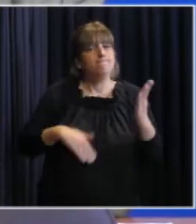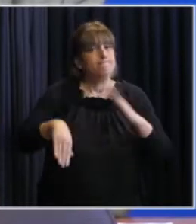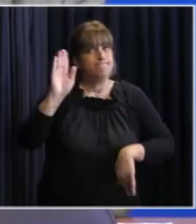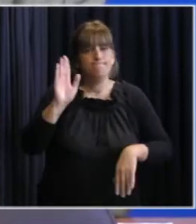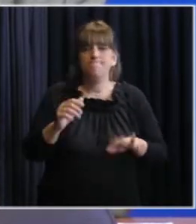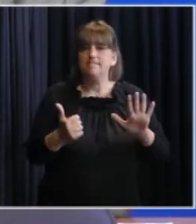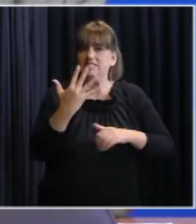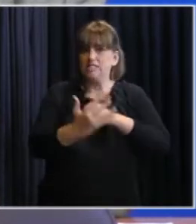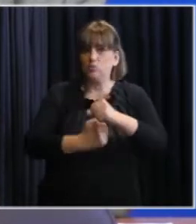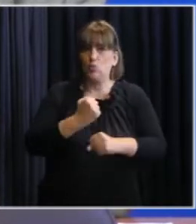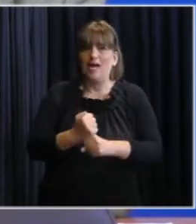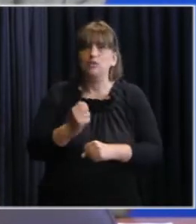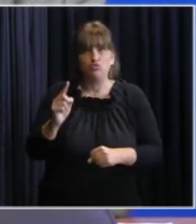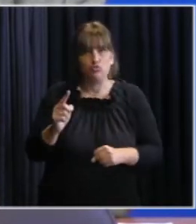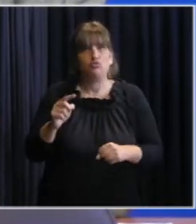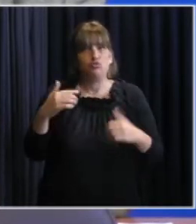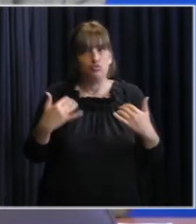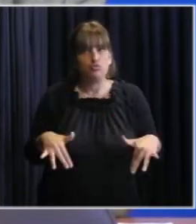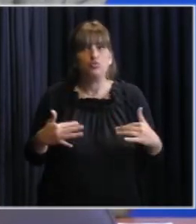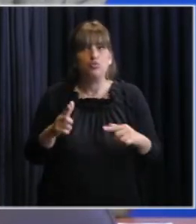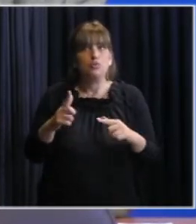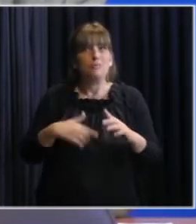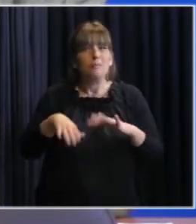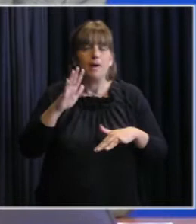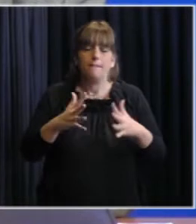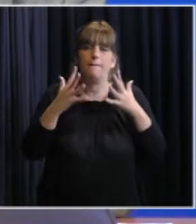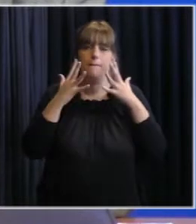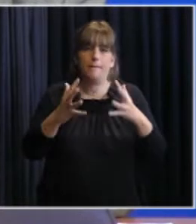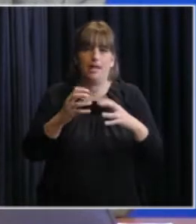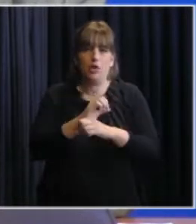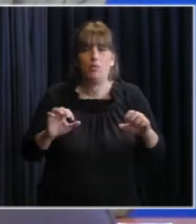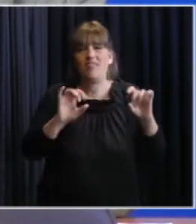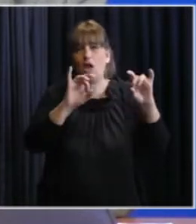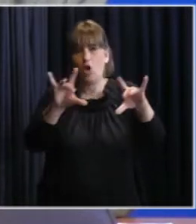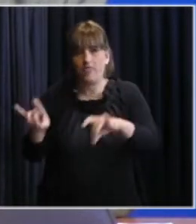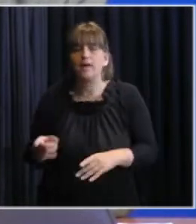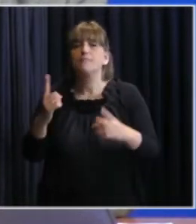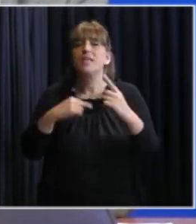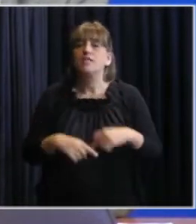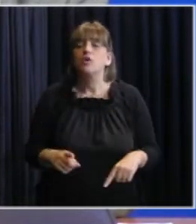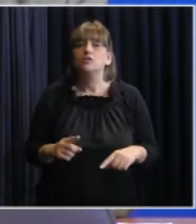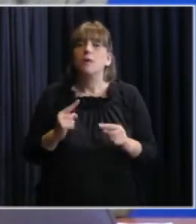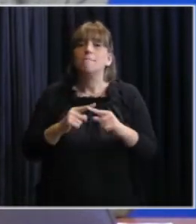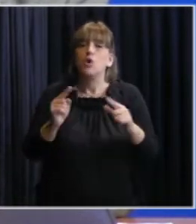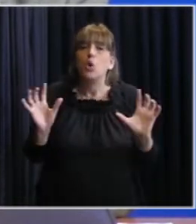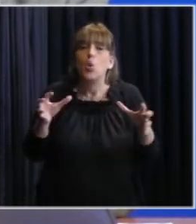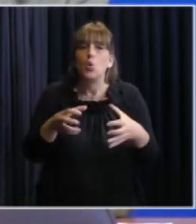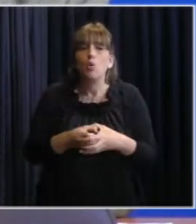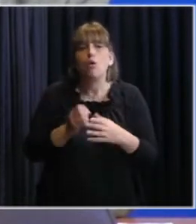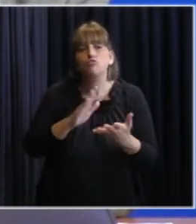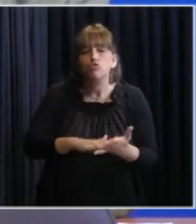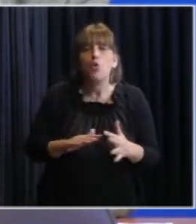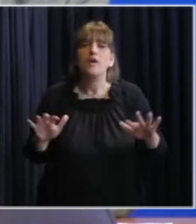65 años los que son factores de riesgo más importantes por ende a nivel